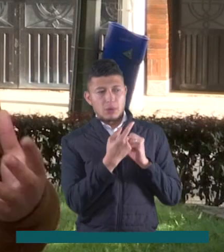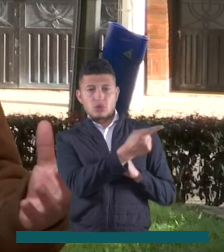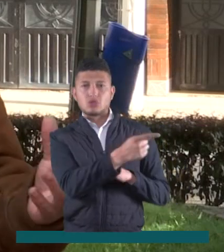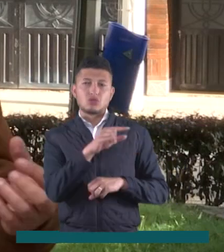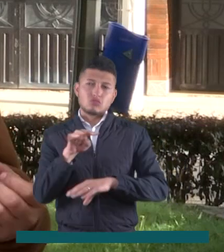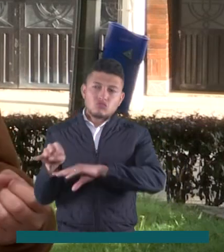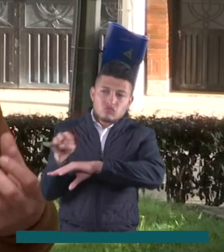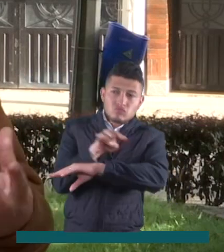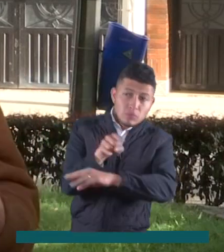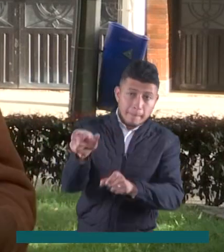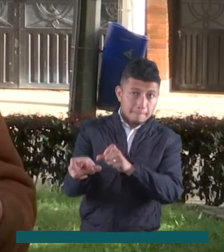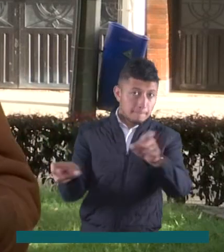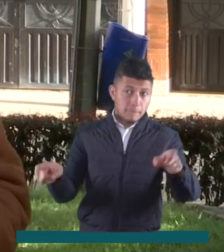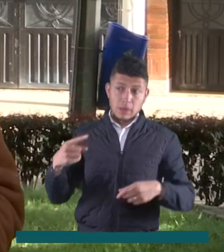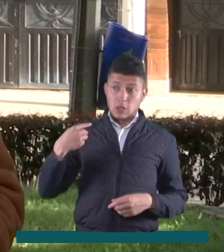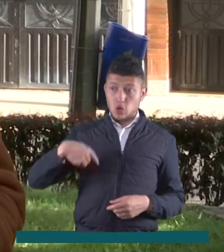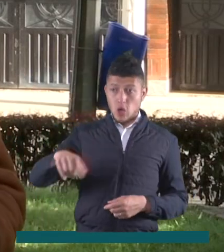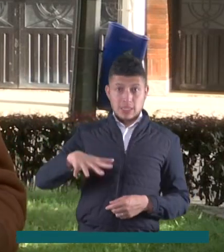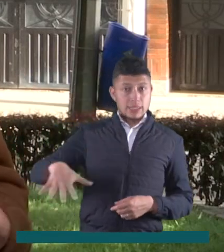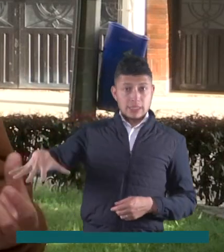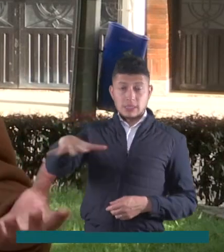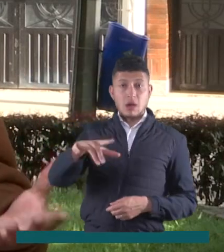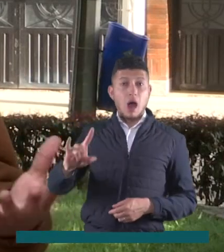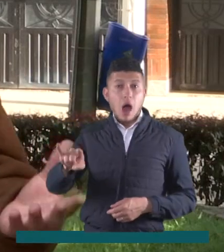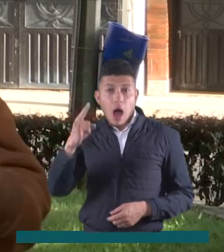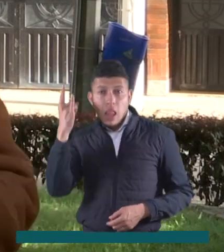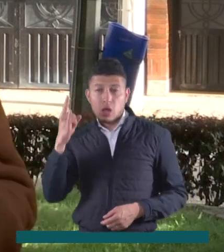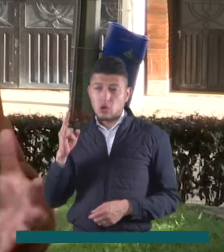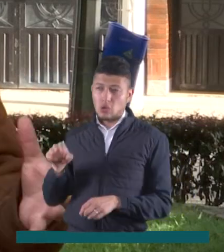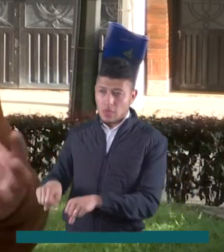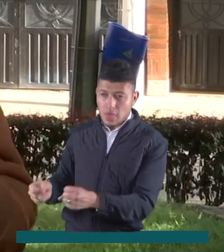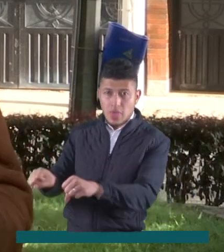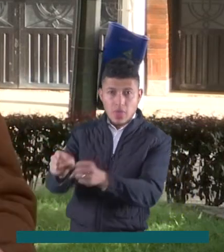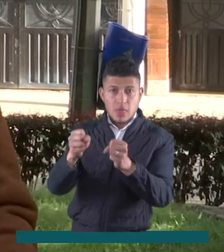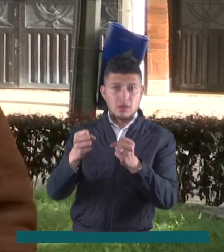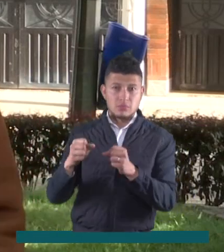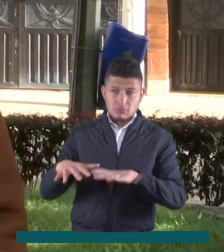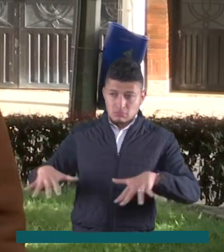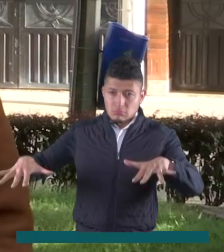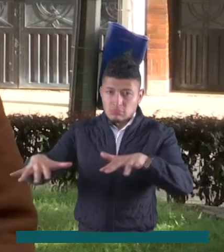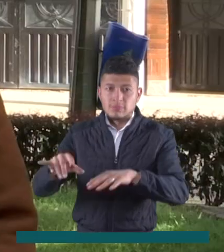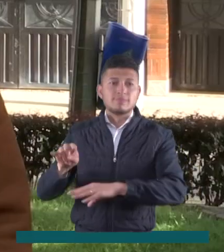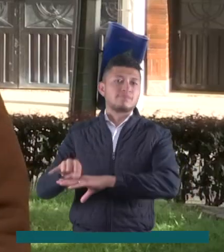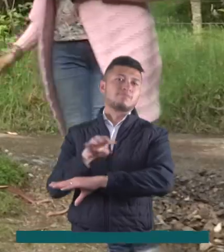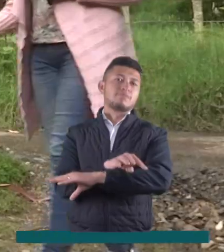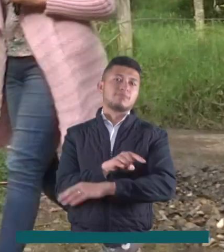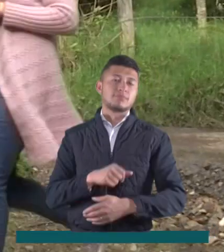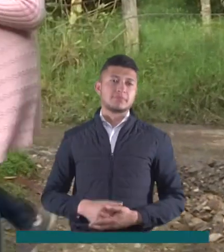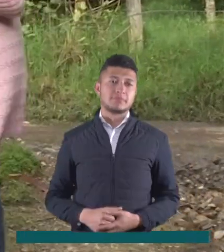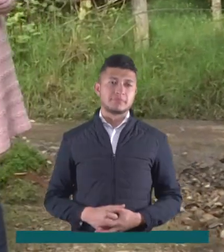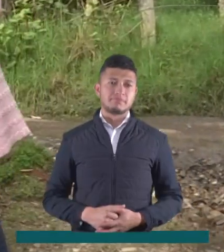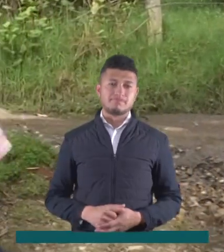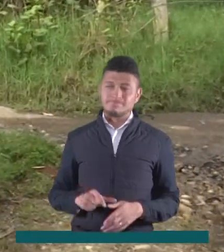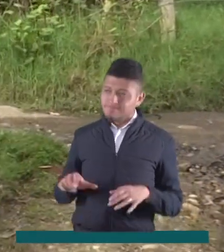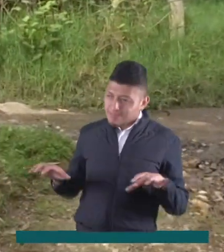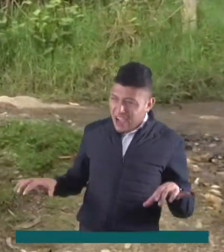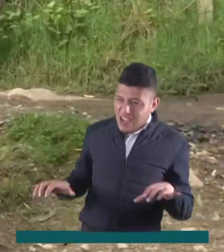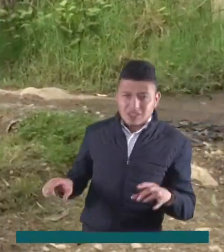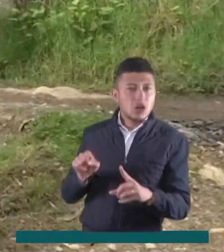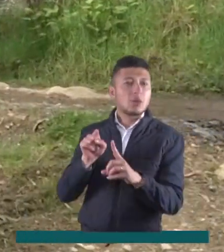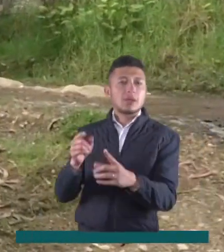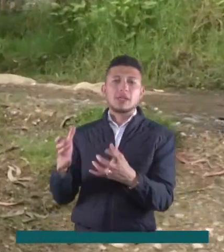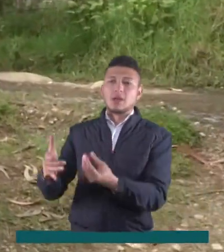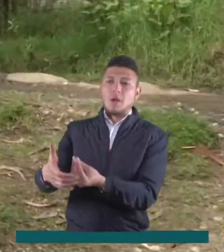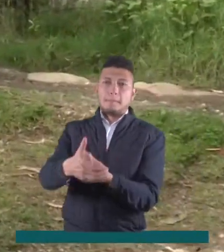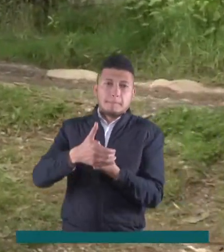controlar todo el tema de personas ajenas que quieran de pronto interrumpir la conservación de nuestros predios. Las acciones que se llevan a